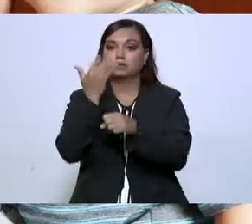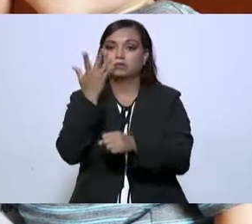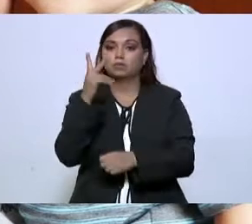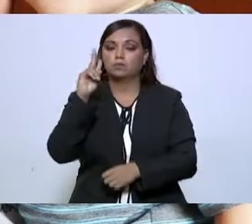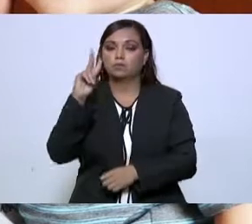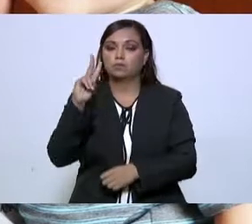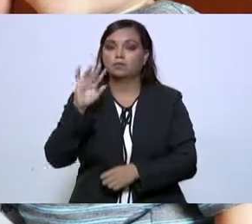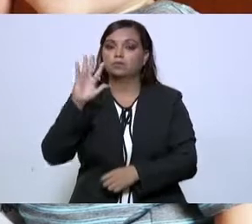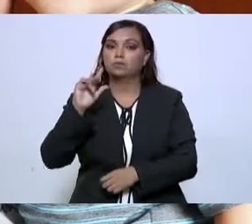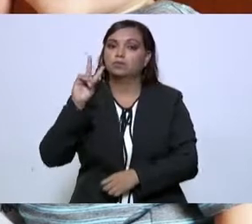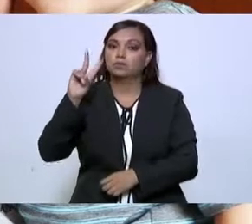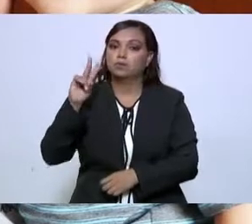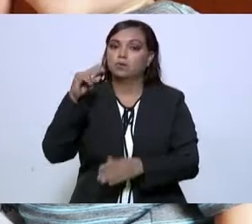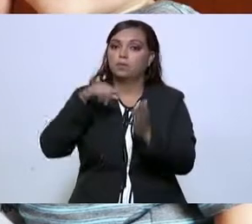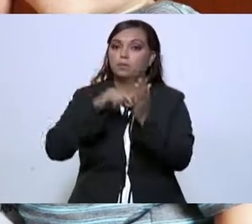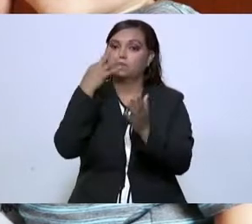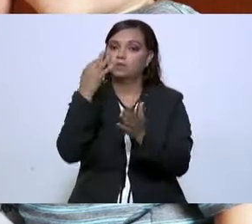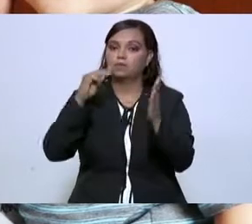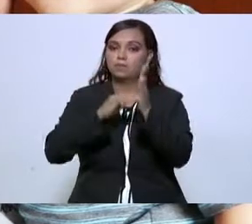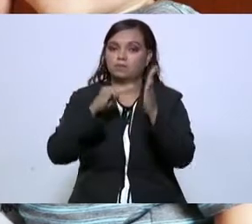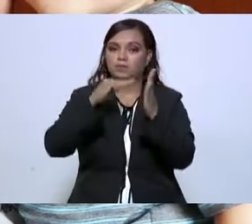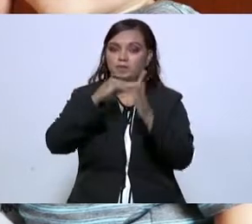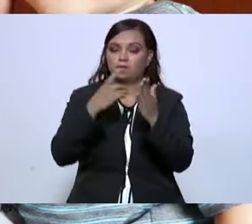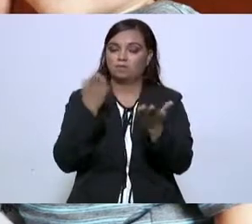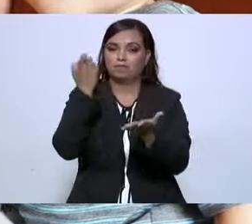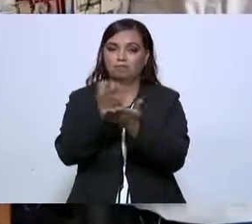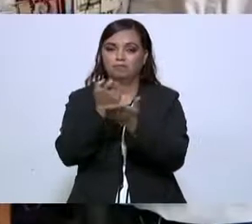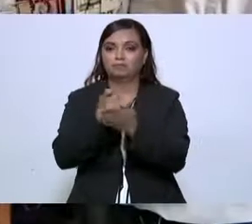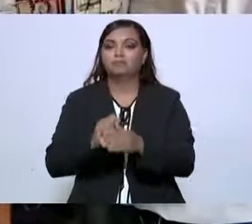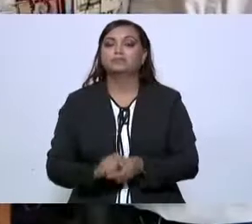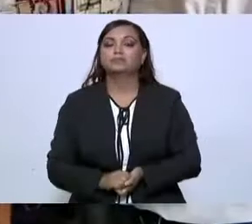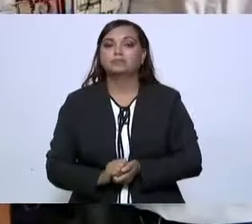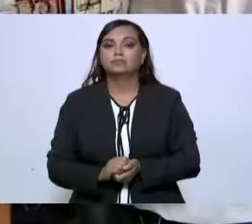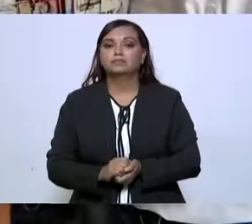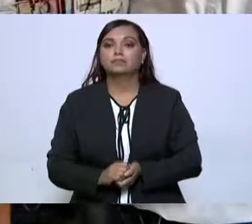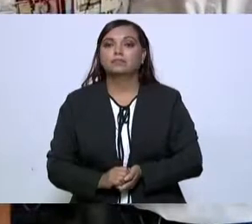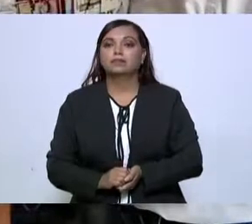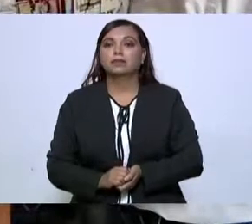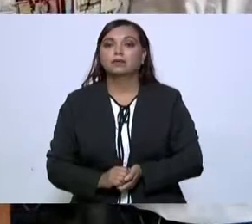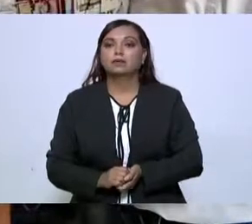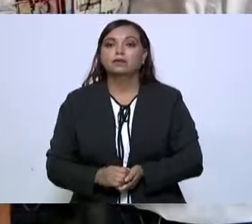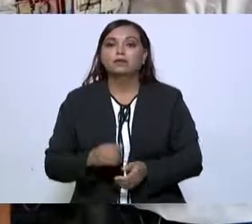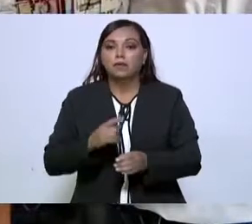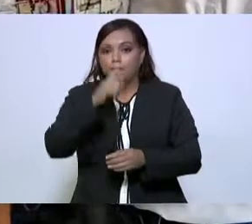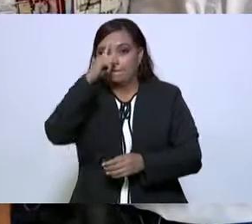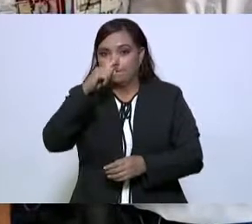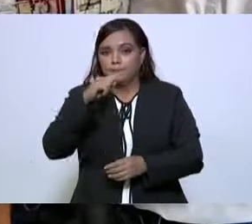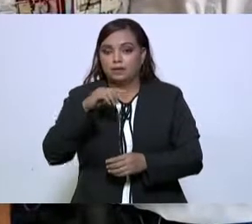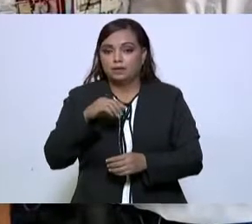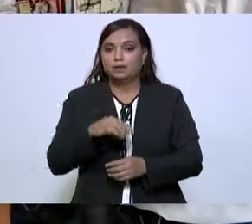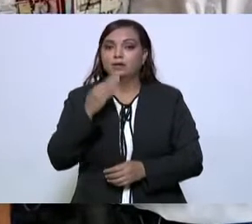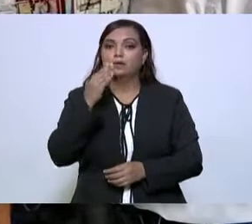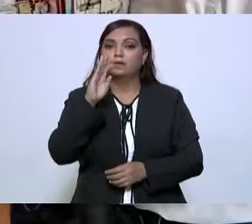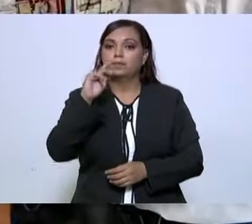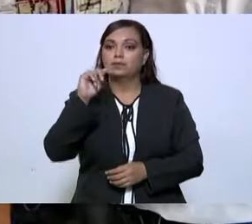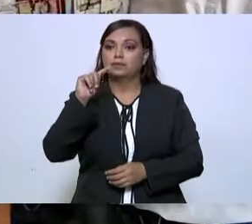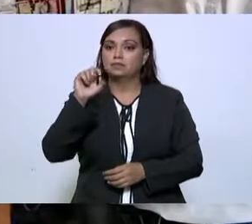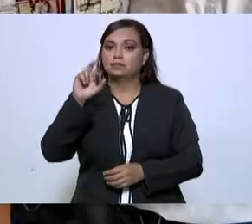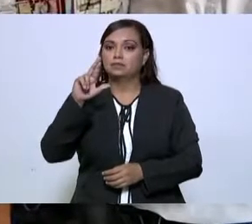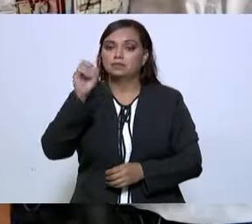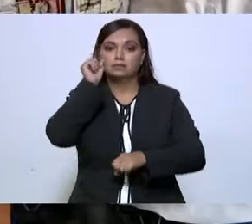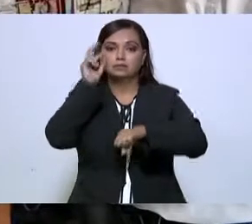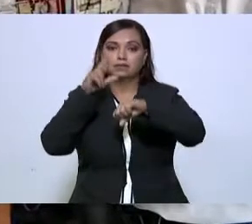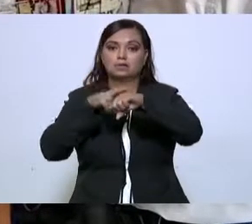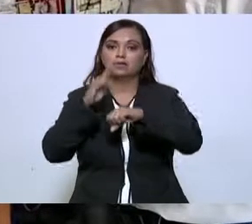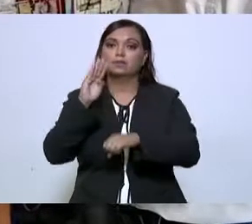.3 millones de pesos. Adelante. En el caso de las tandas para el bienestar, que aún están en la Secretaría